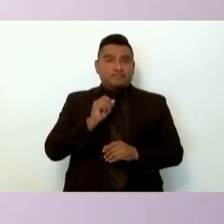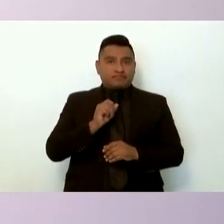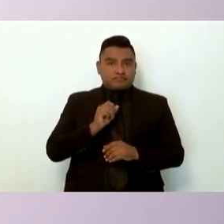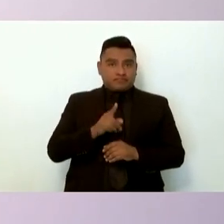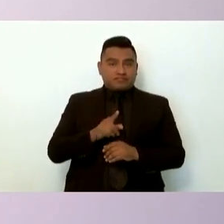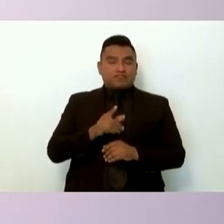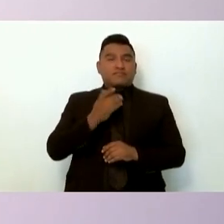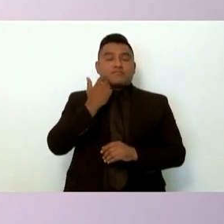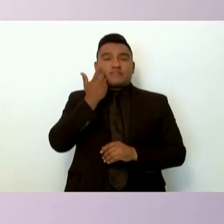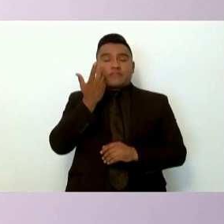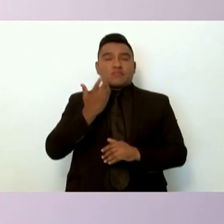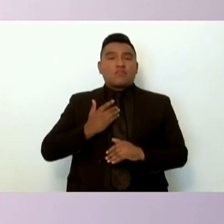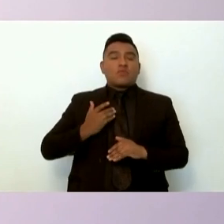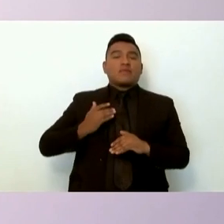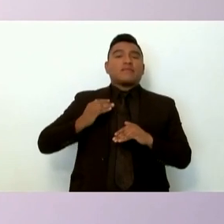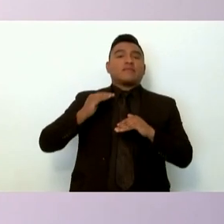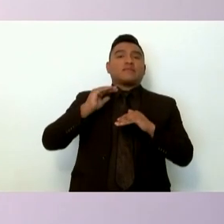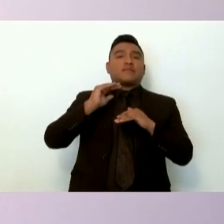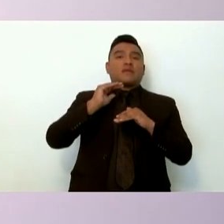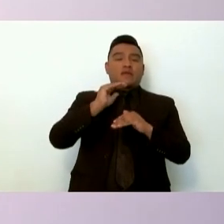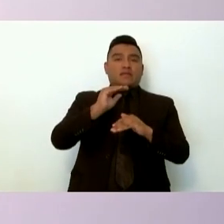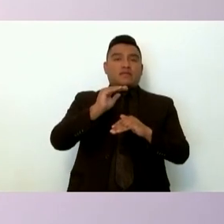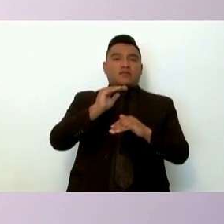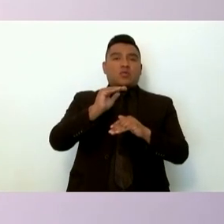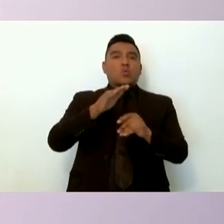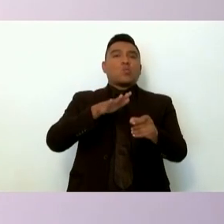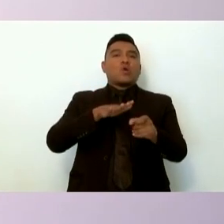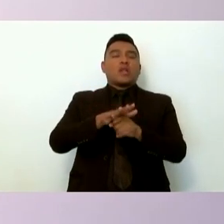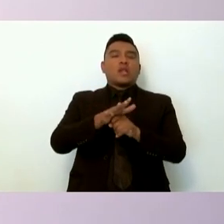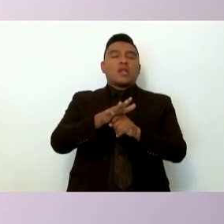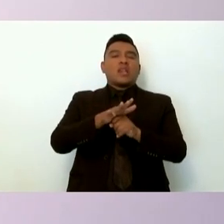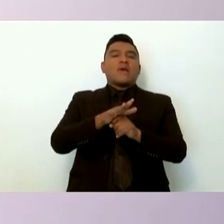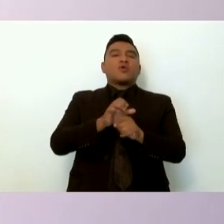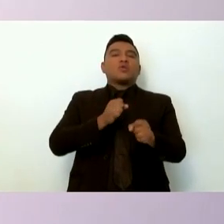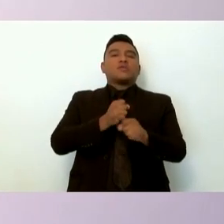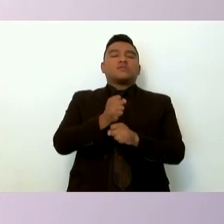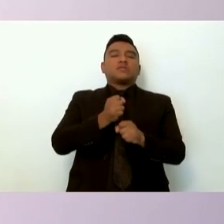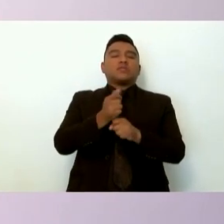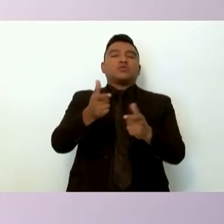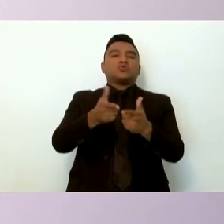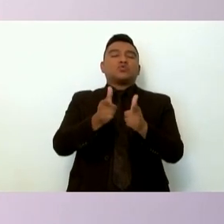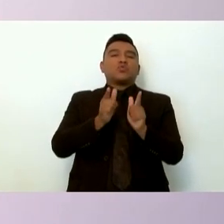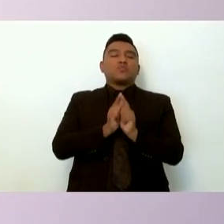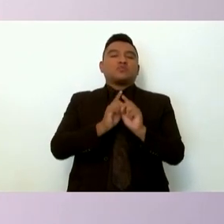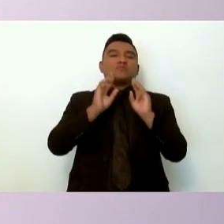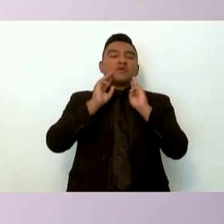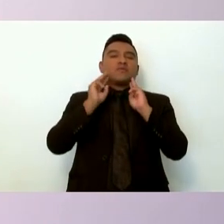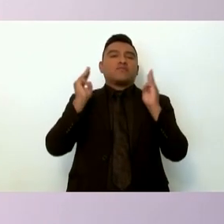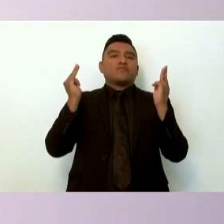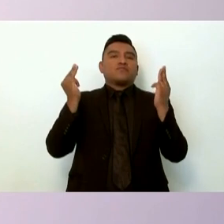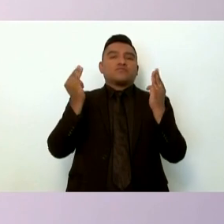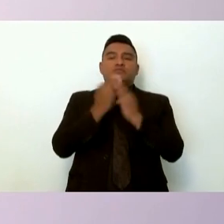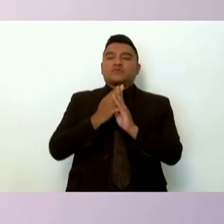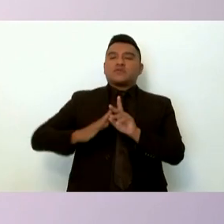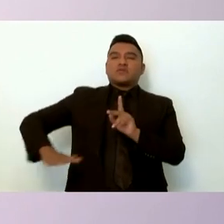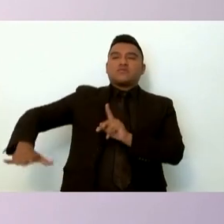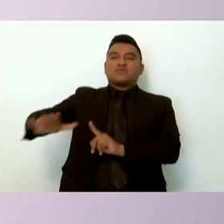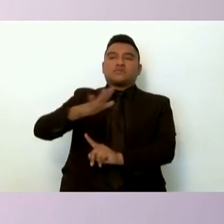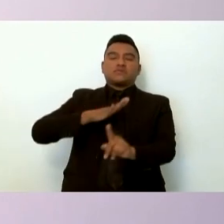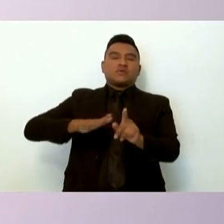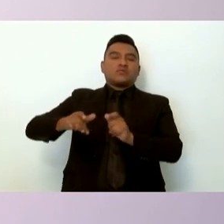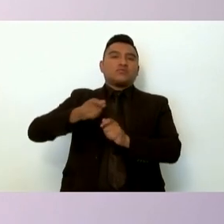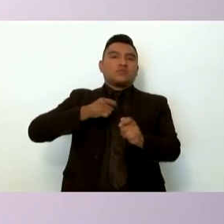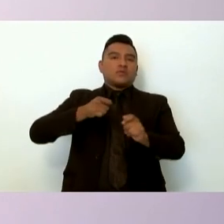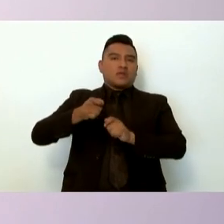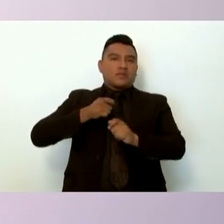a señalar la violencia ejercida por los grupos criminales que operaban en la región la cooptación de autoridades